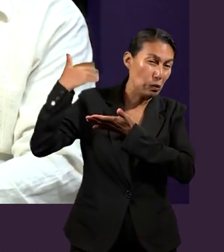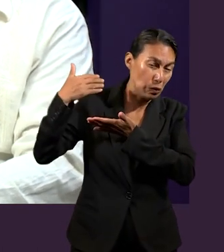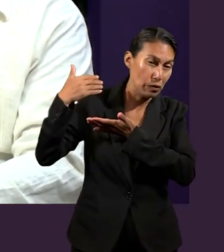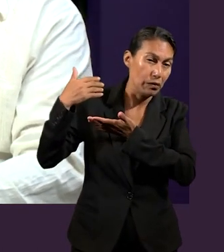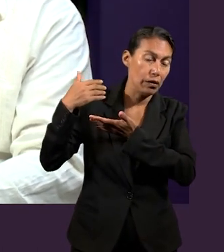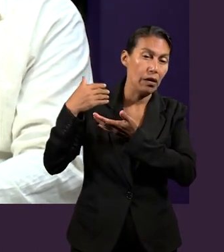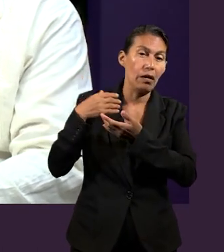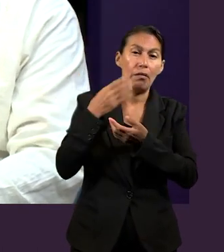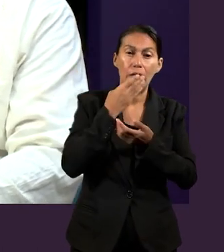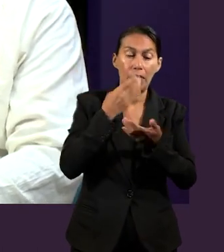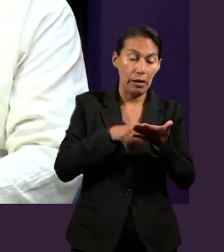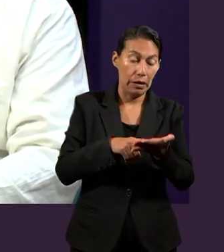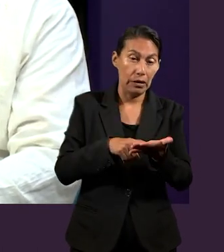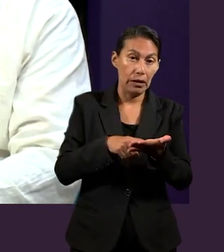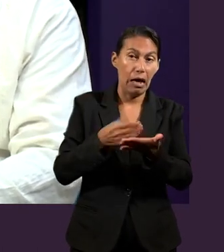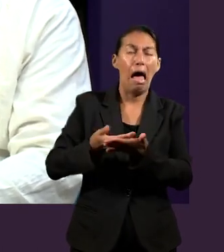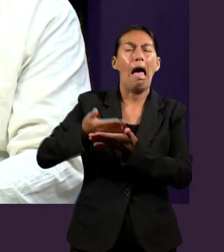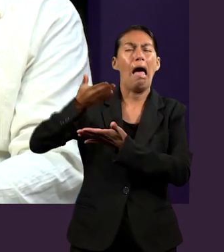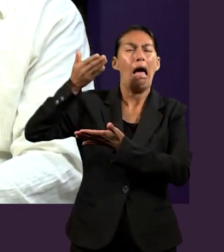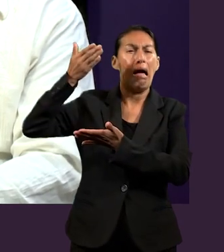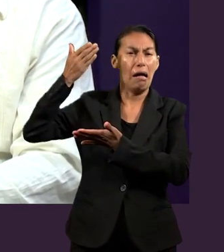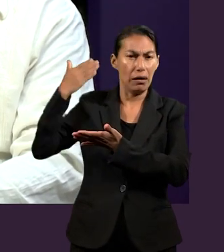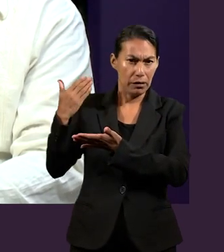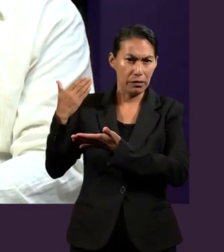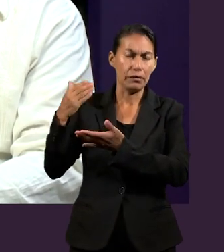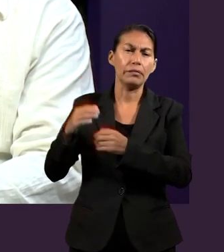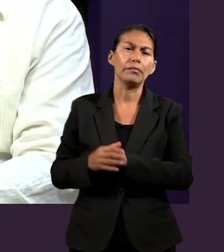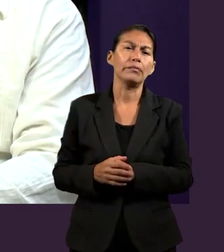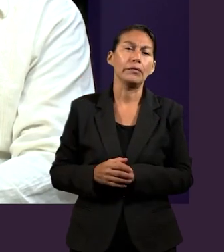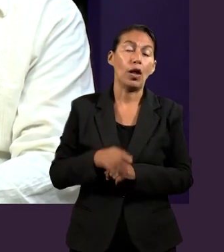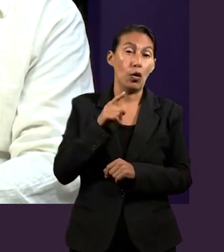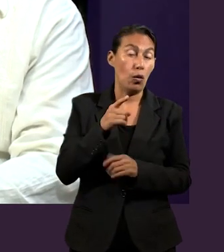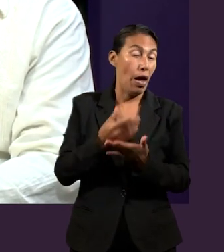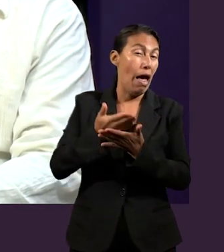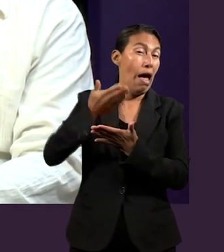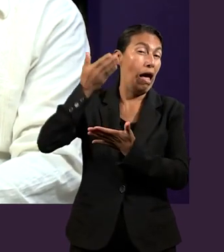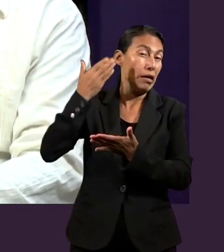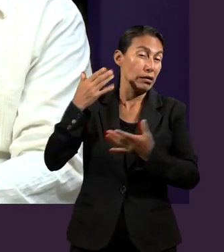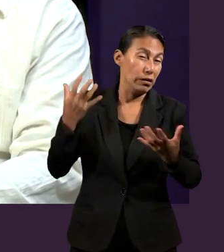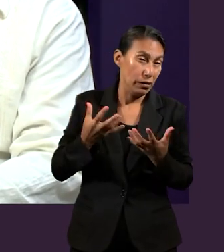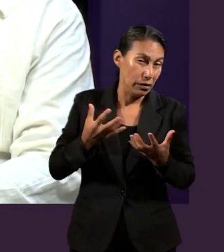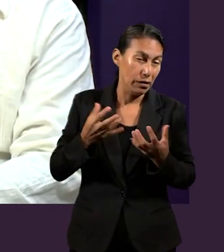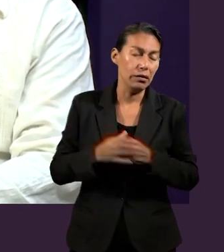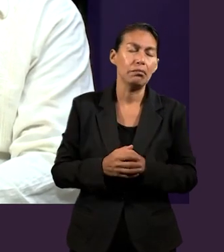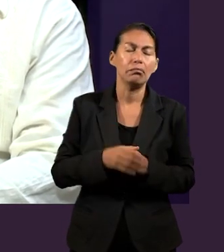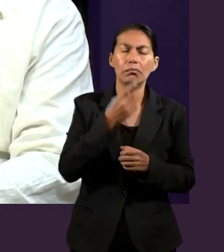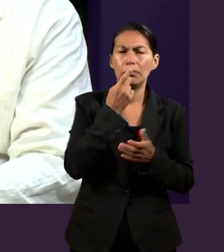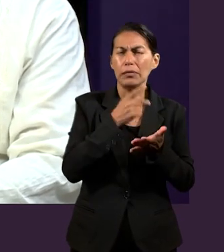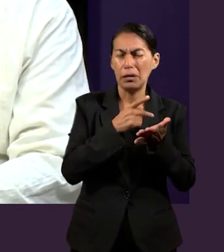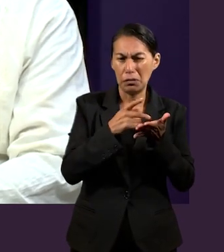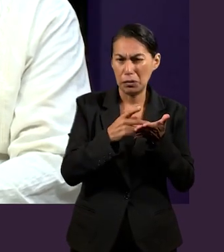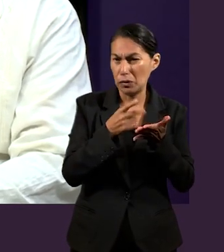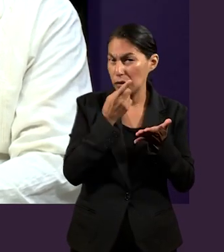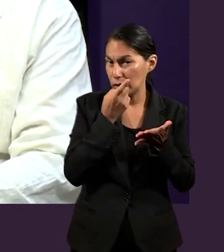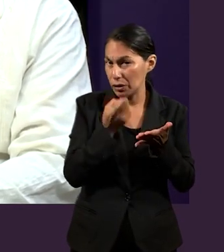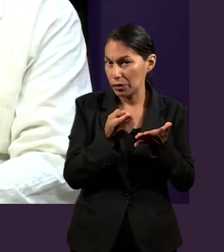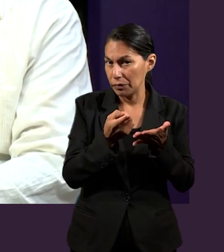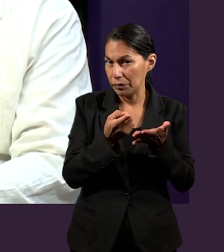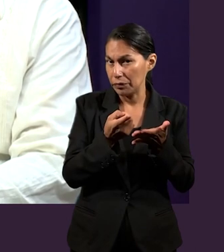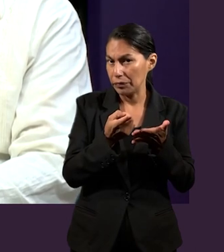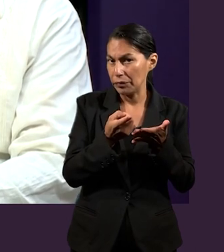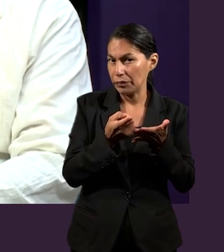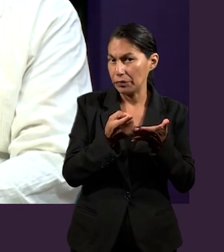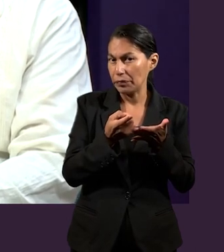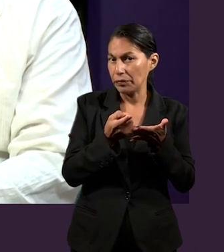o sea, lo que hacías antes. Y Pablo menciona que antes de conocer a Cristo y su